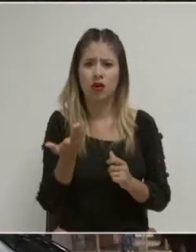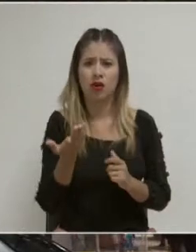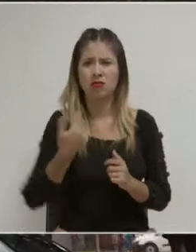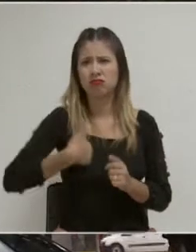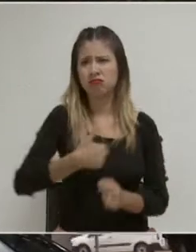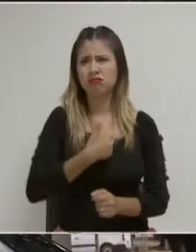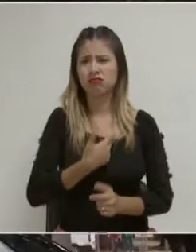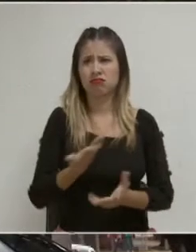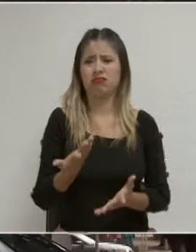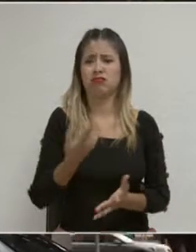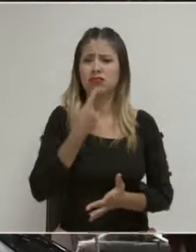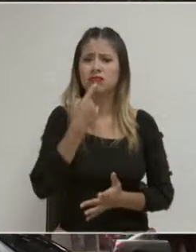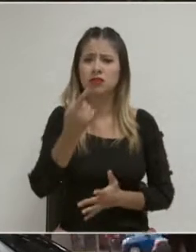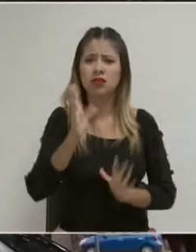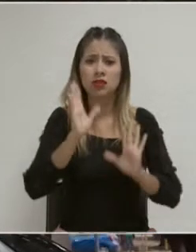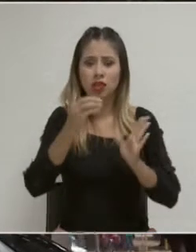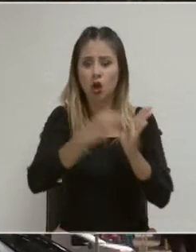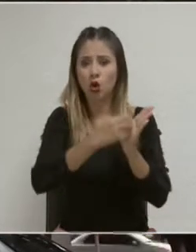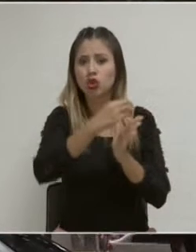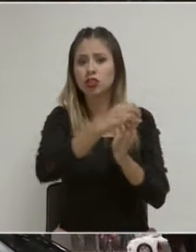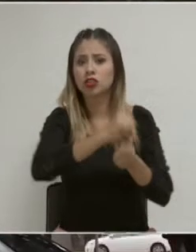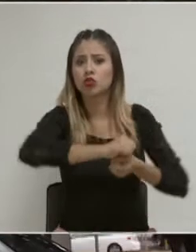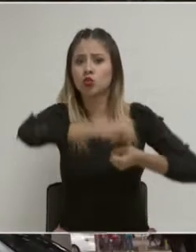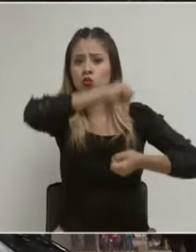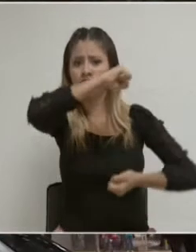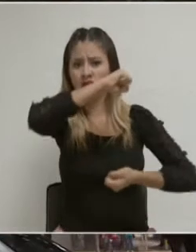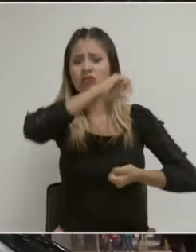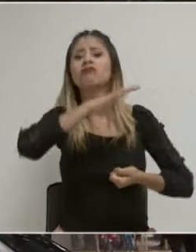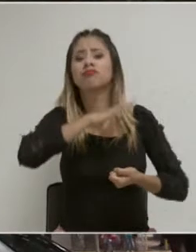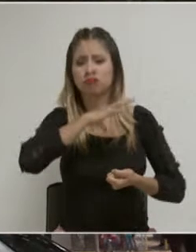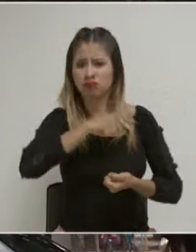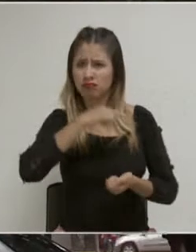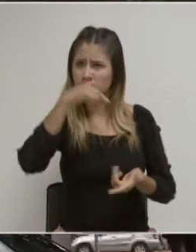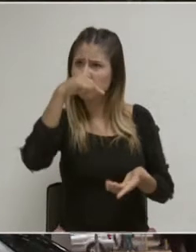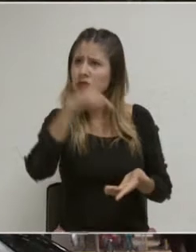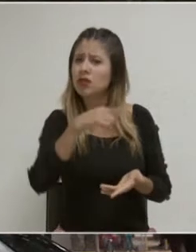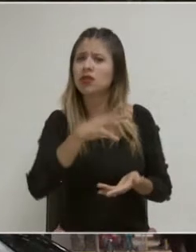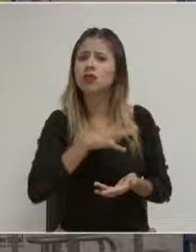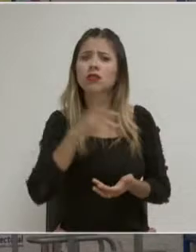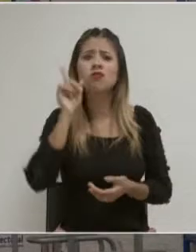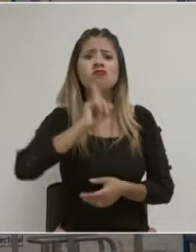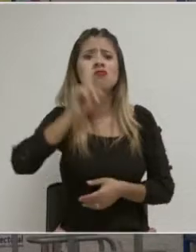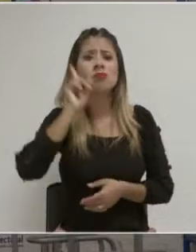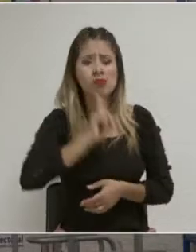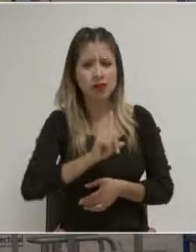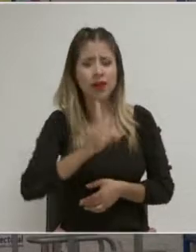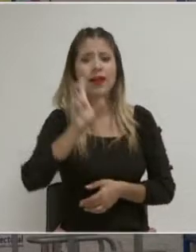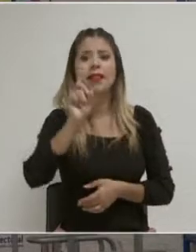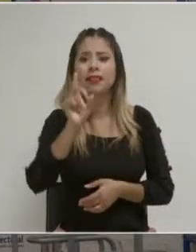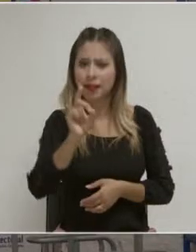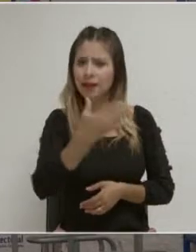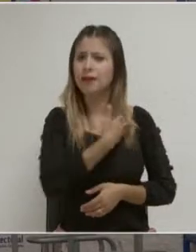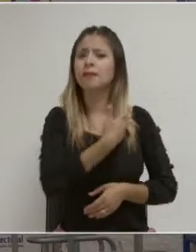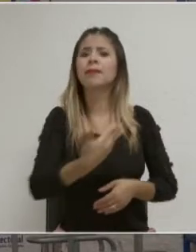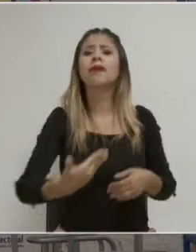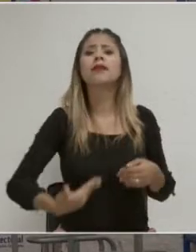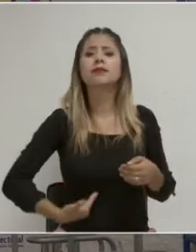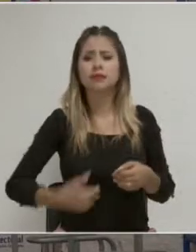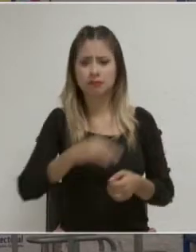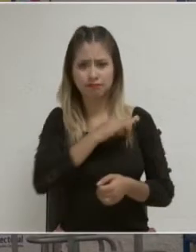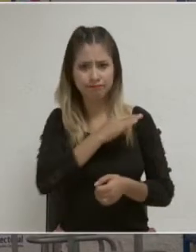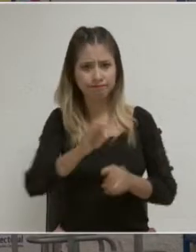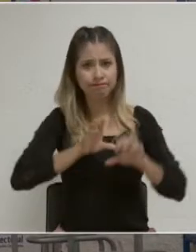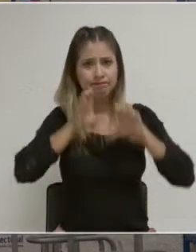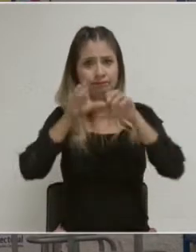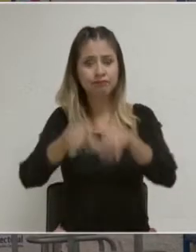Sí, sí, sí. Una afirmativa que hoy ya está en la Constitución y el resultado fue que en 2018 hubo 30 presidentas electas.